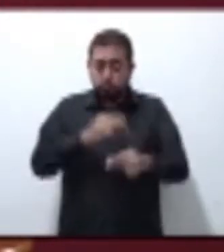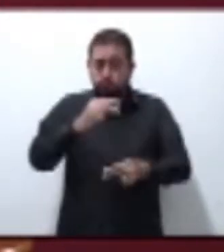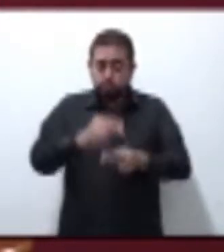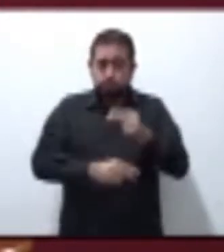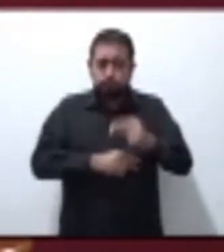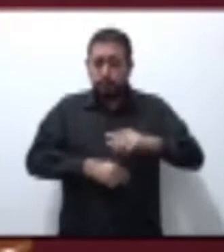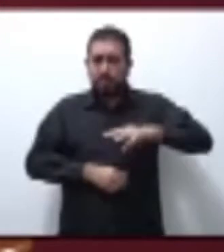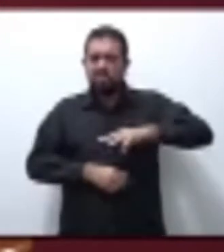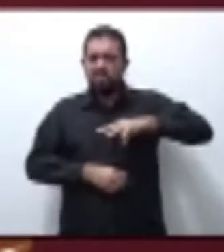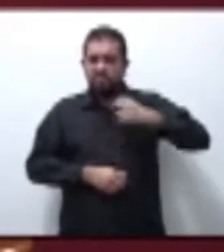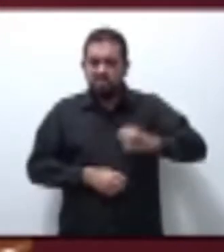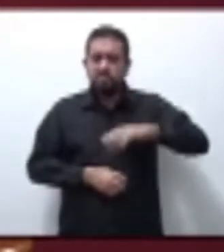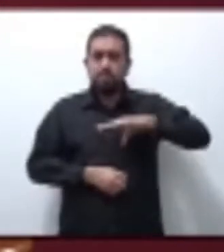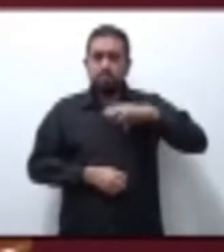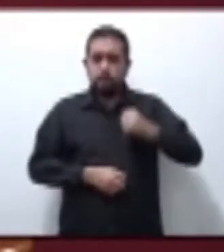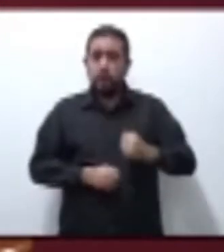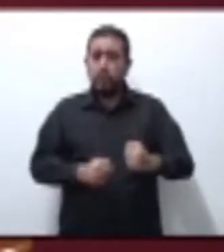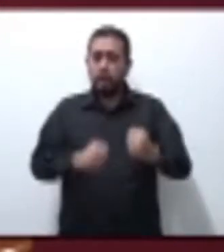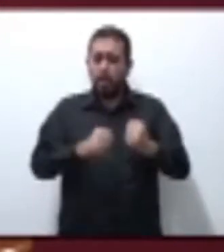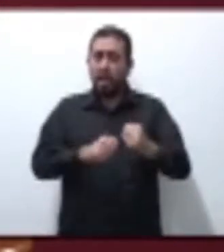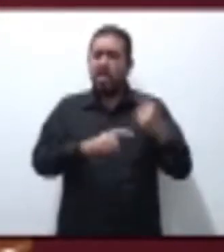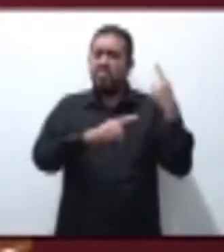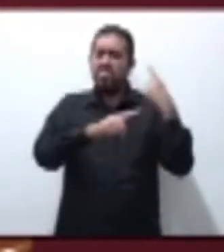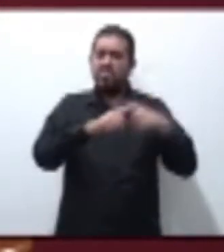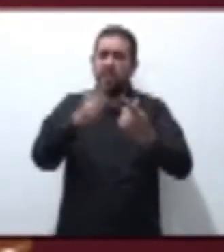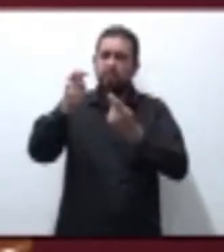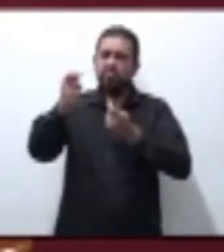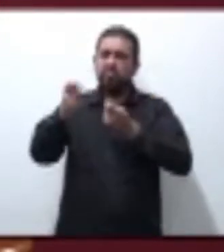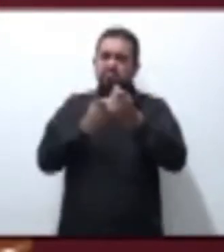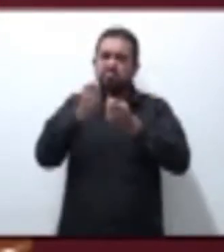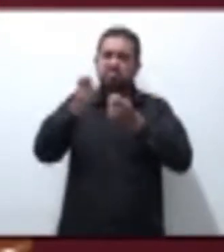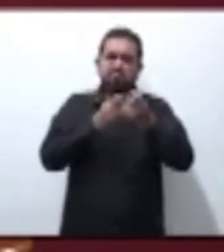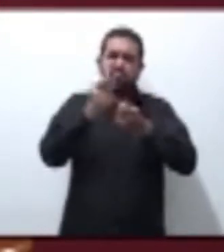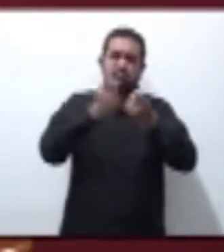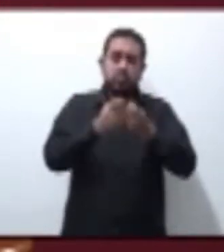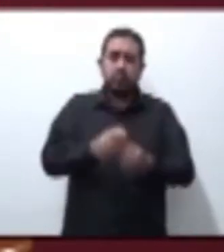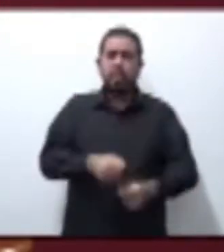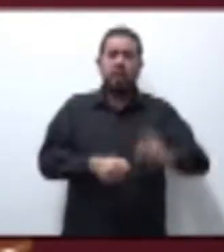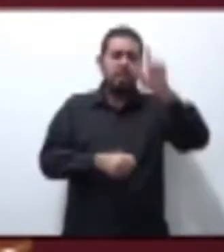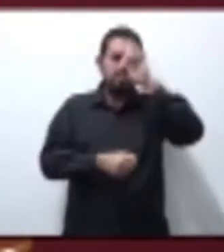esfuerzos, con todas las acciones, sobre todo preventivas.